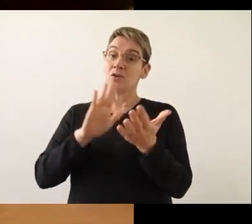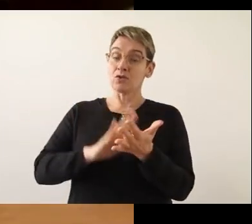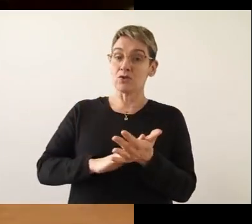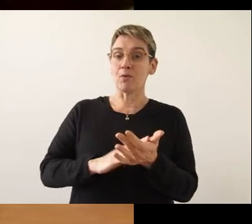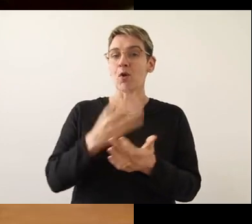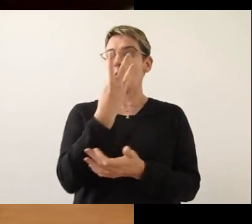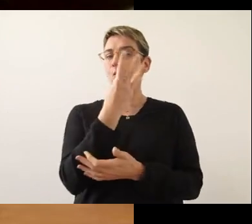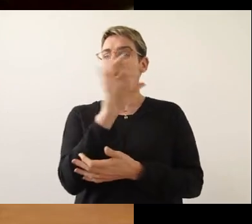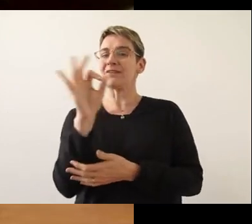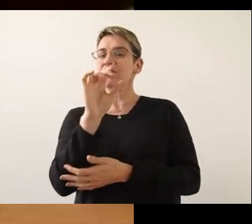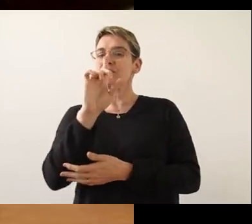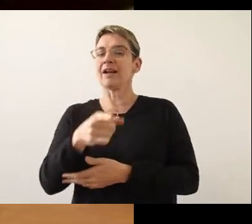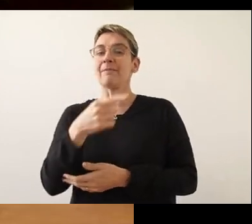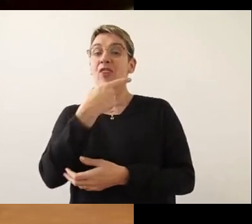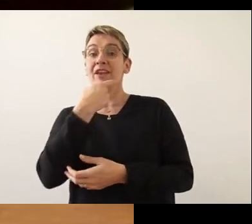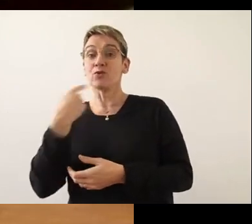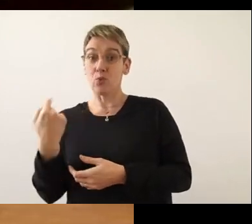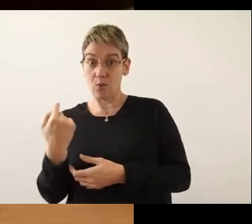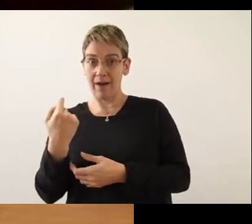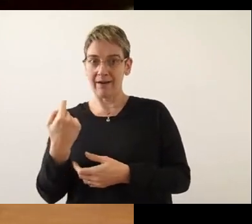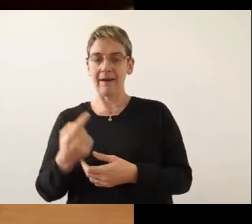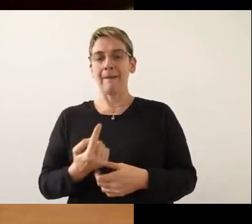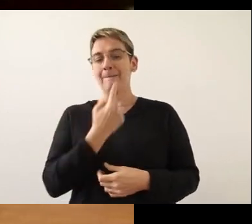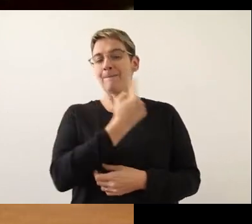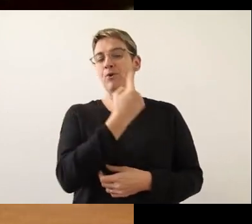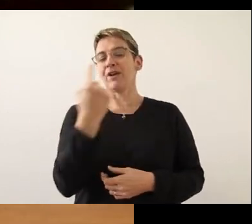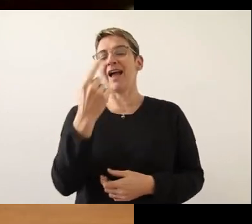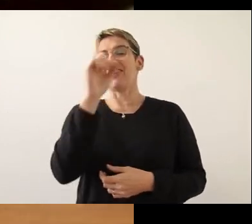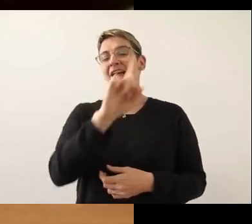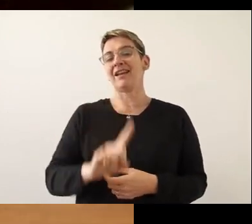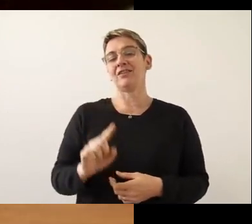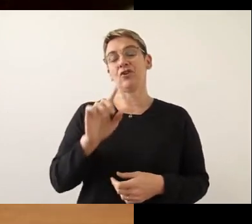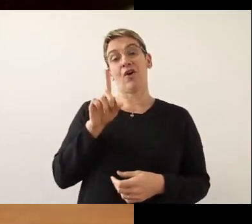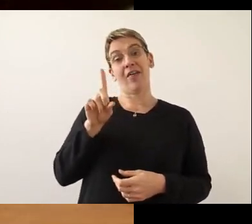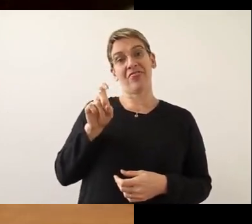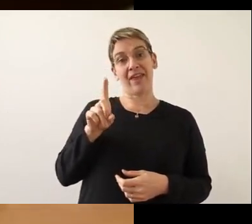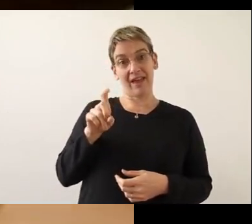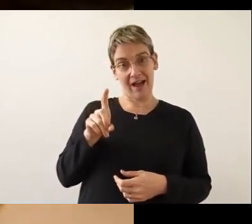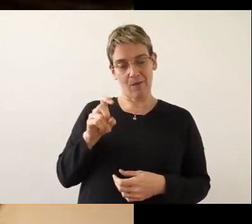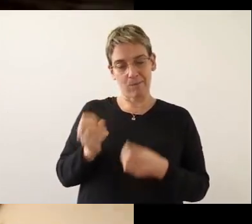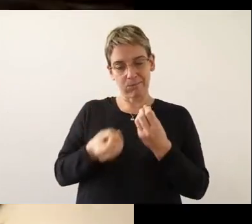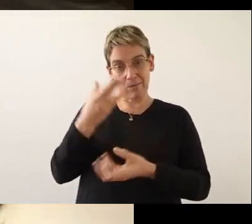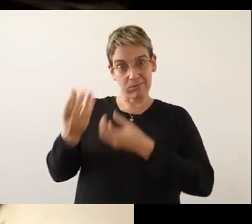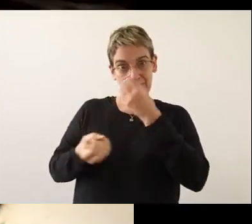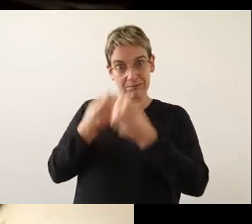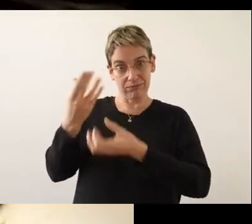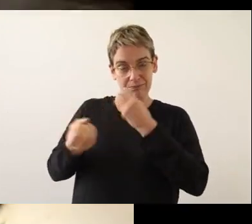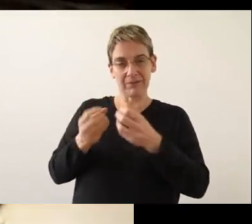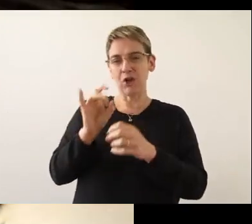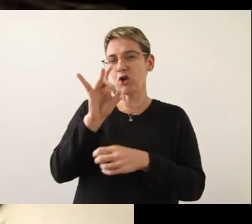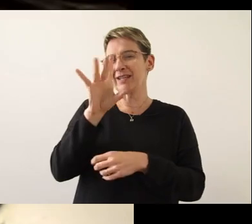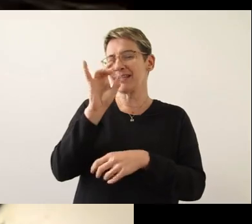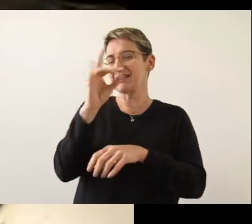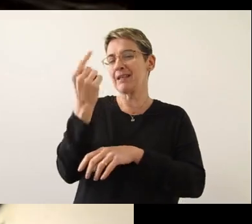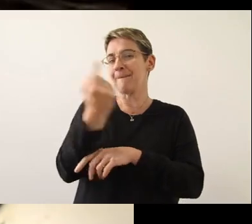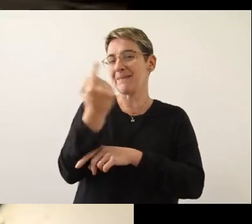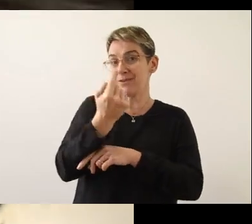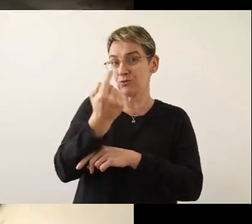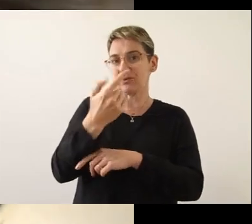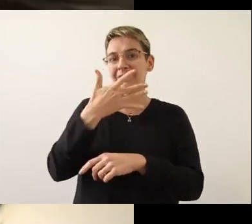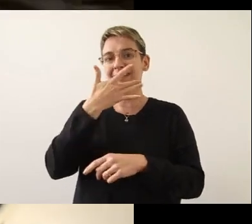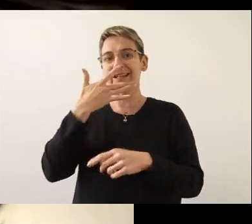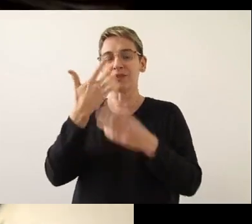En relación, 400 gramos de azúcar por cada litro de agua, hirviéndolo 15 minutos